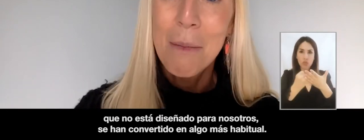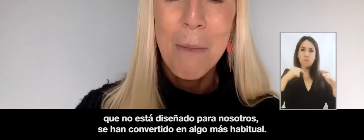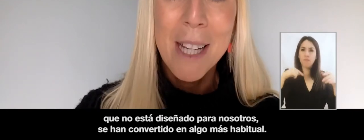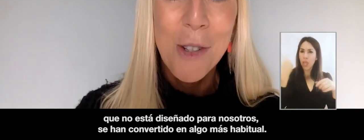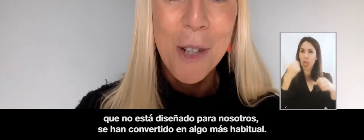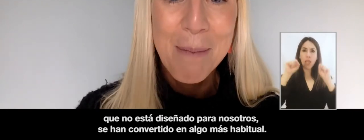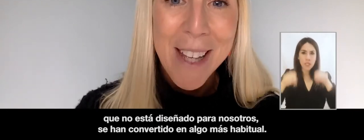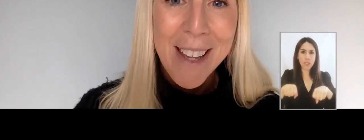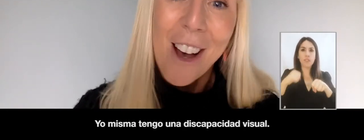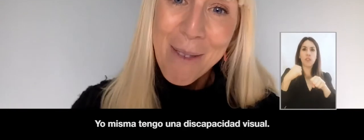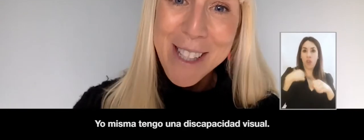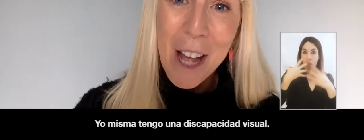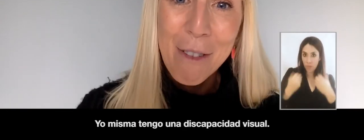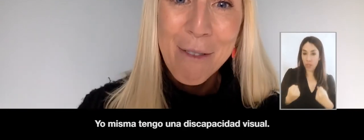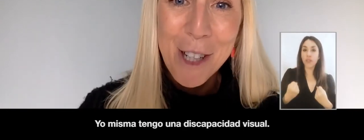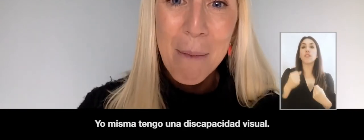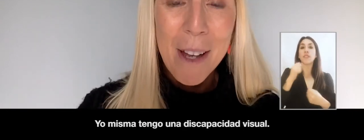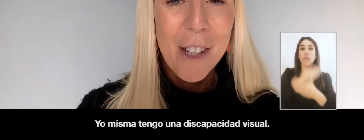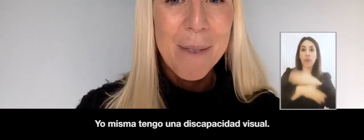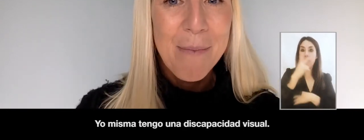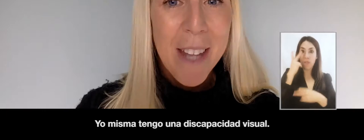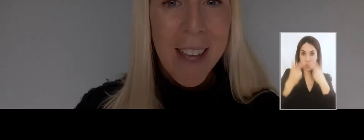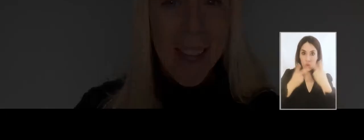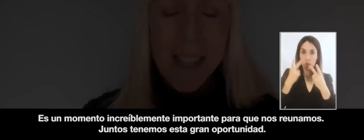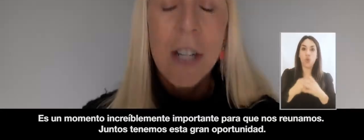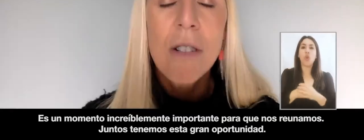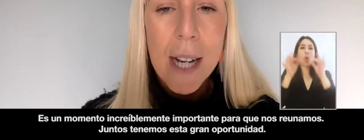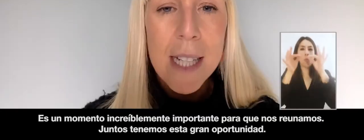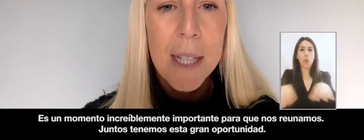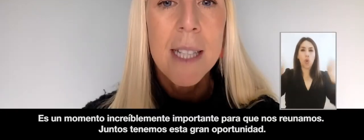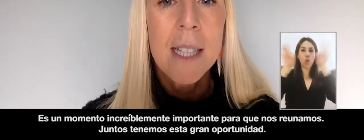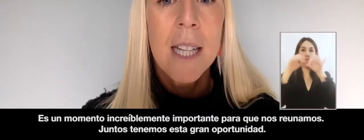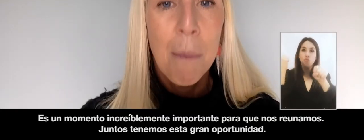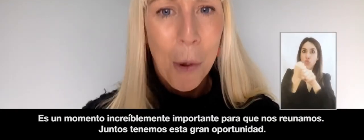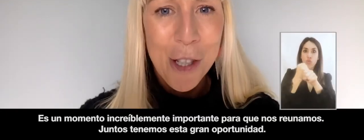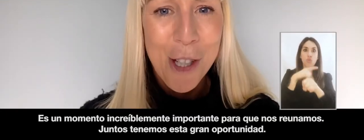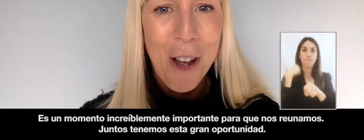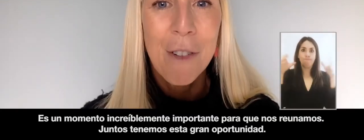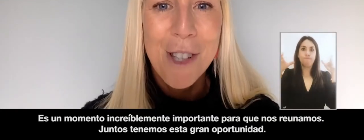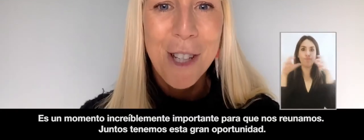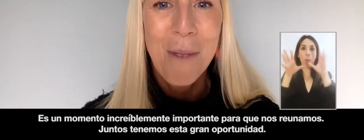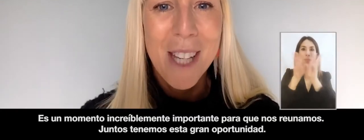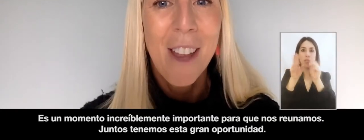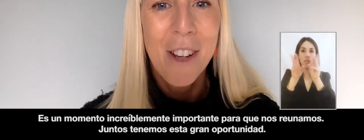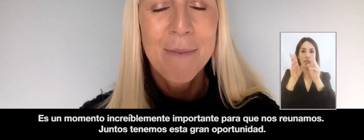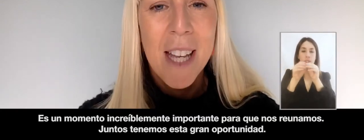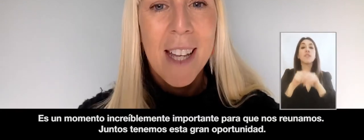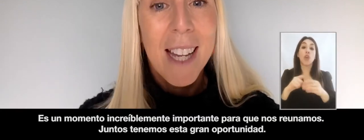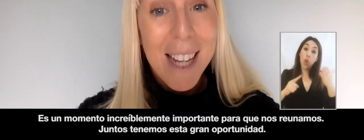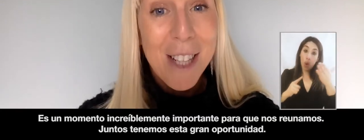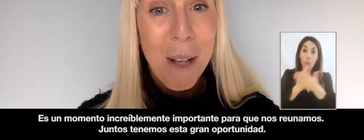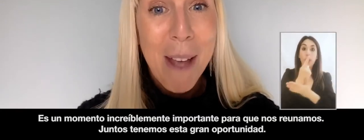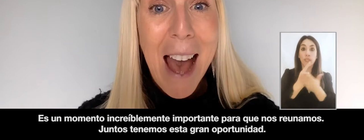become more mainstream. I myself am visually impaired. It's an incredibly important time for us to come together.